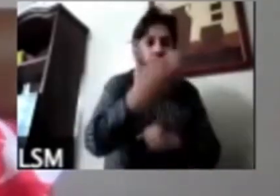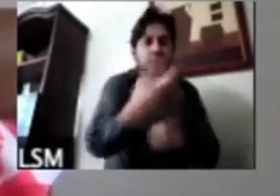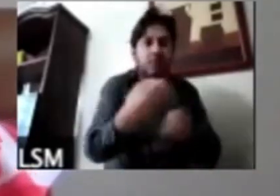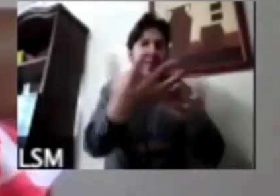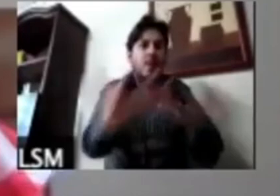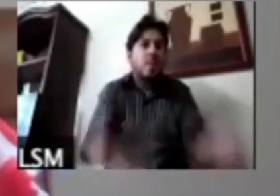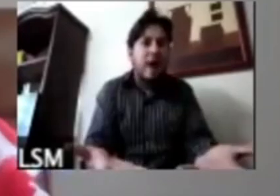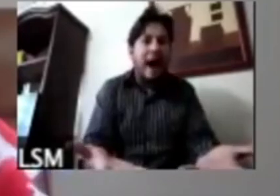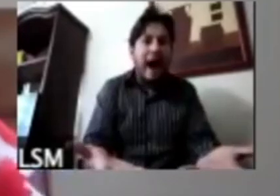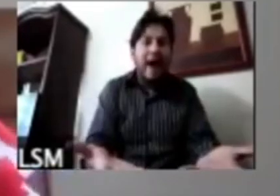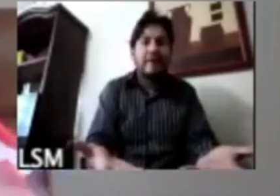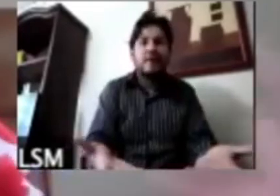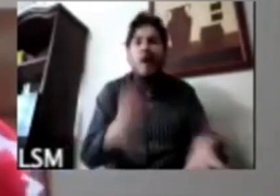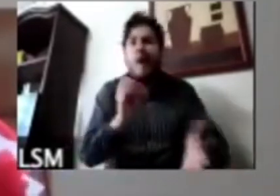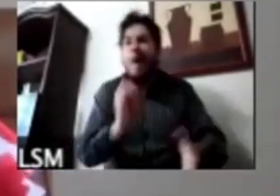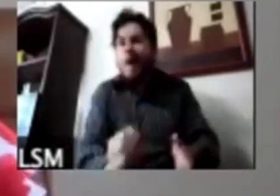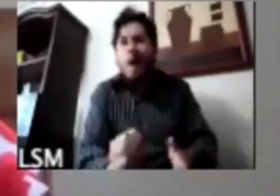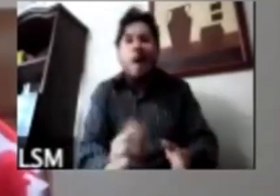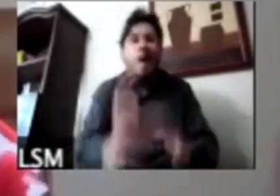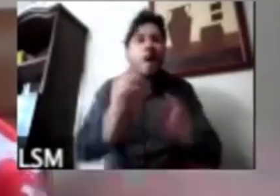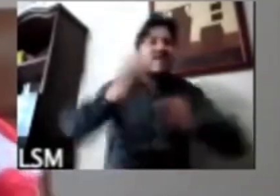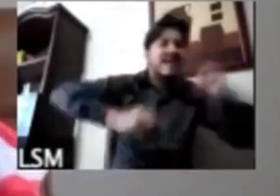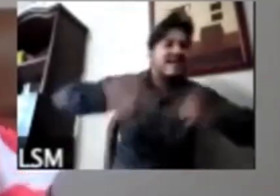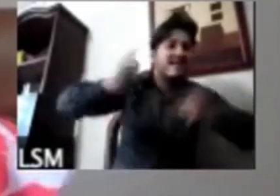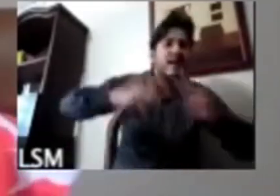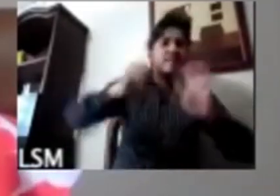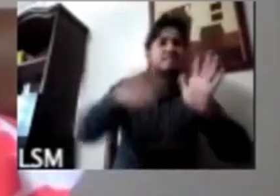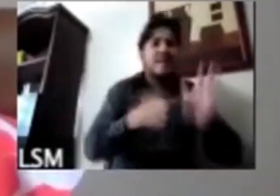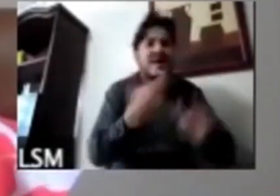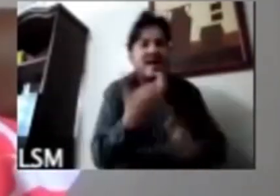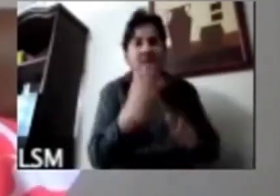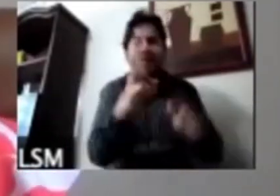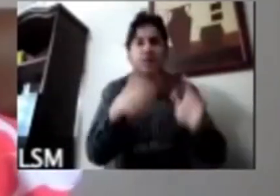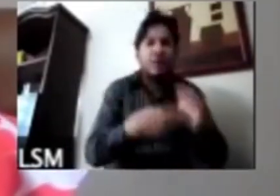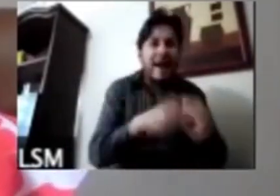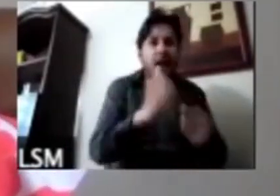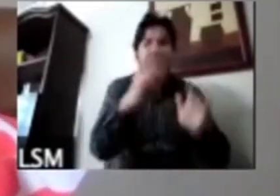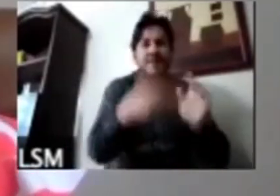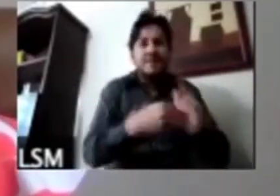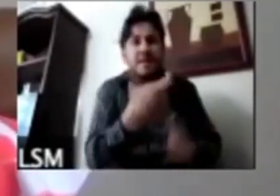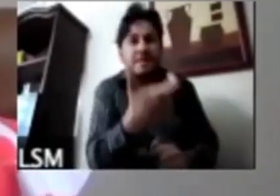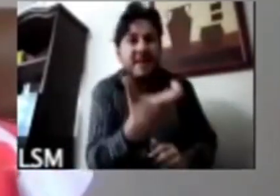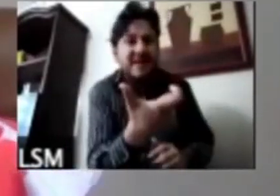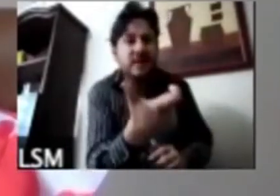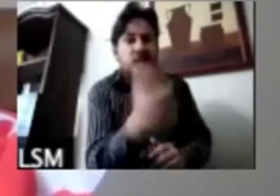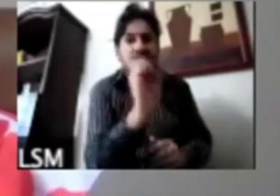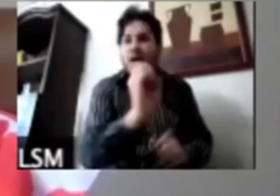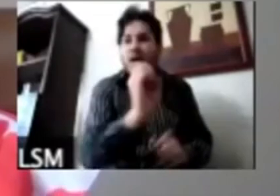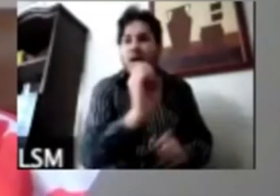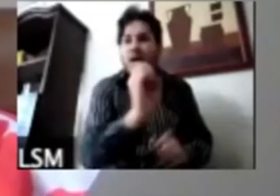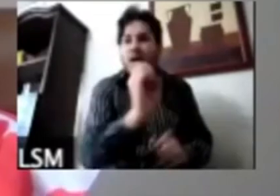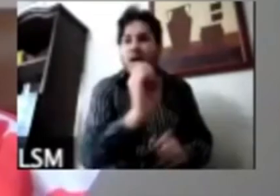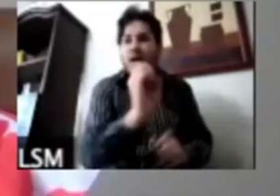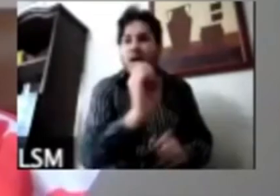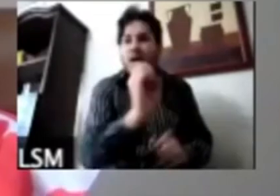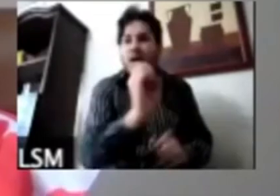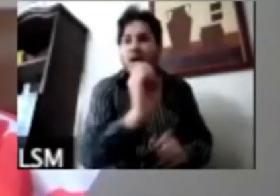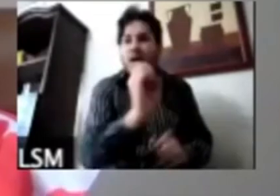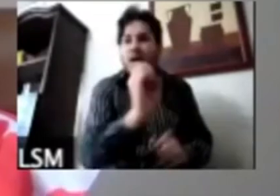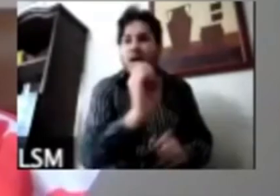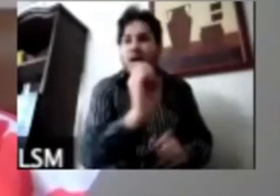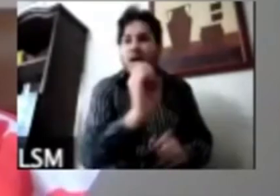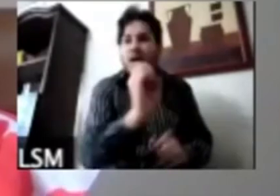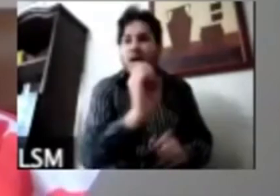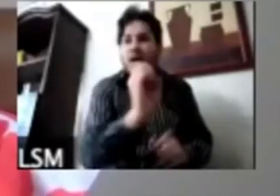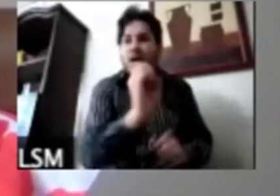dado niveles desde mil pesos dos mil pesos hasta tres mil pesos a nosotros nos contestan que en promedio se requieren de cinco mil